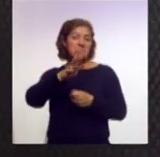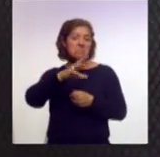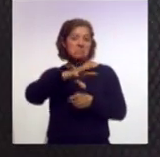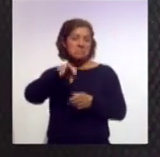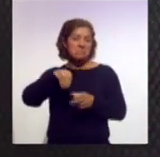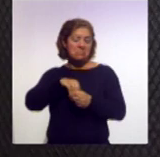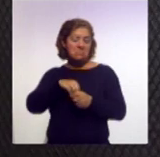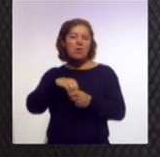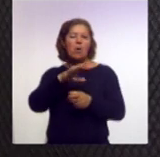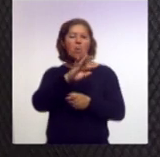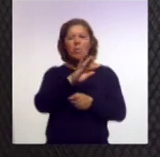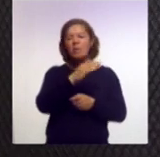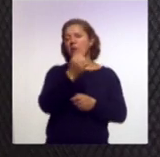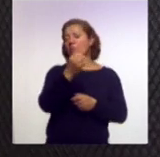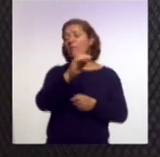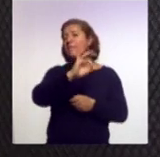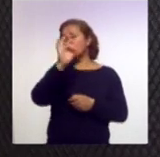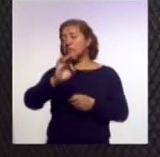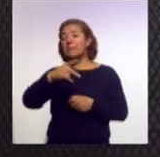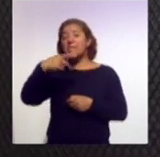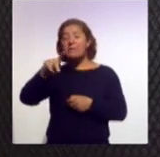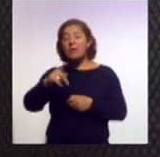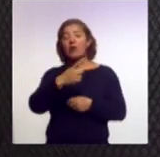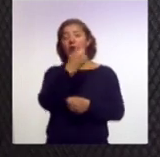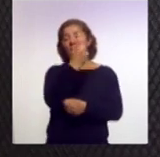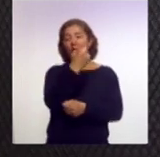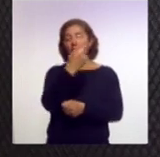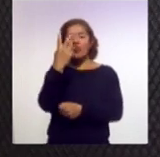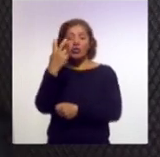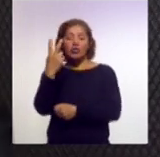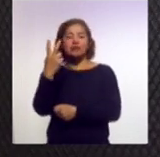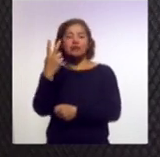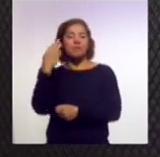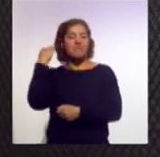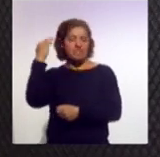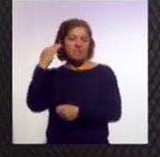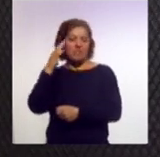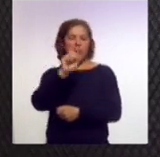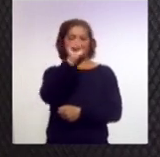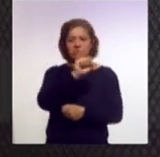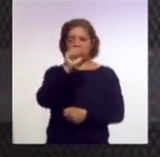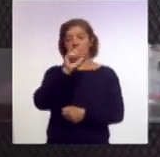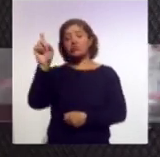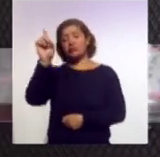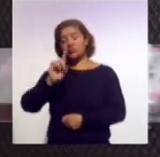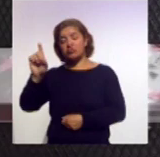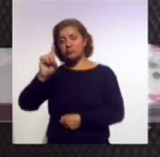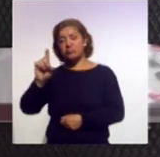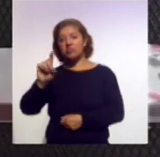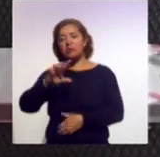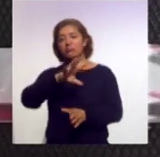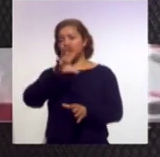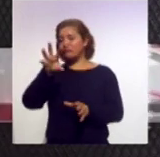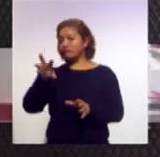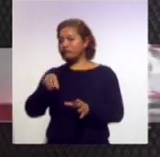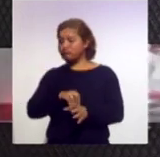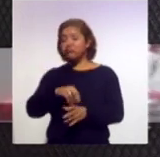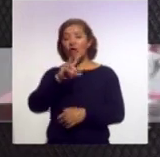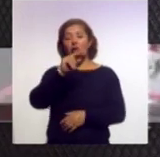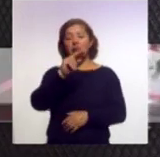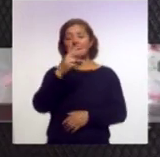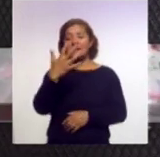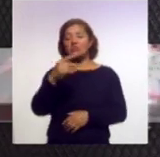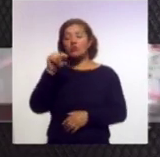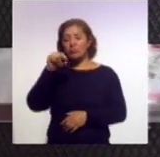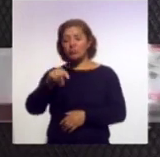49%. Sin embargo, el 1 y 2 de marzo que fue el fin de semana alcanzó la ocupación un promedio de el 85